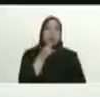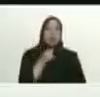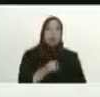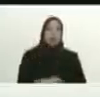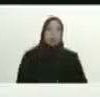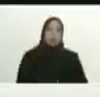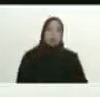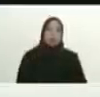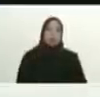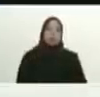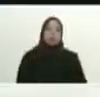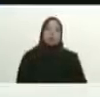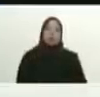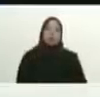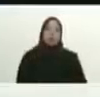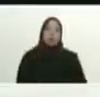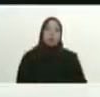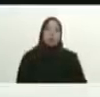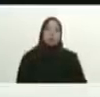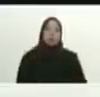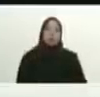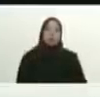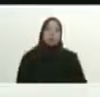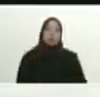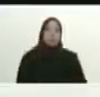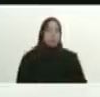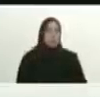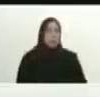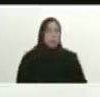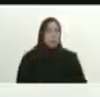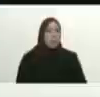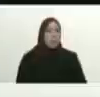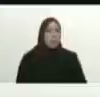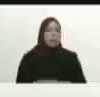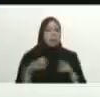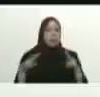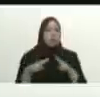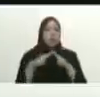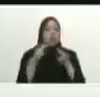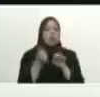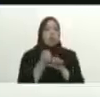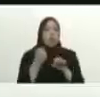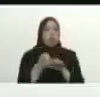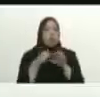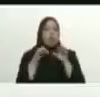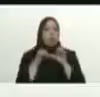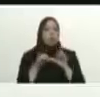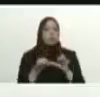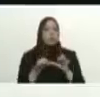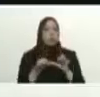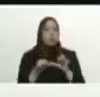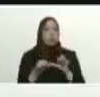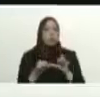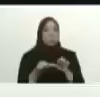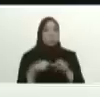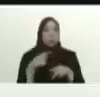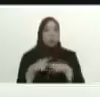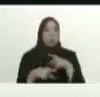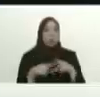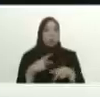relaciones cercanas de encuentro permanente de trabajo muy productiva